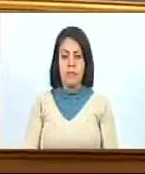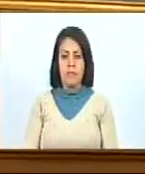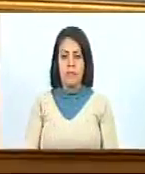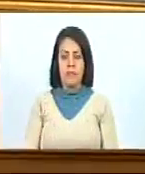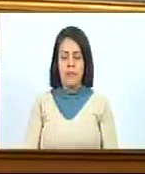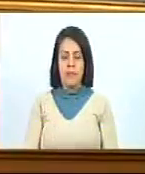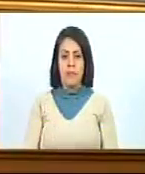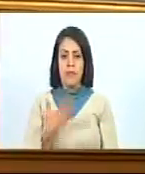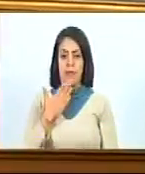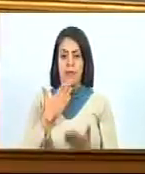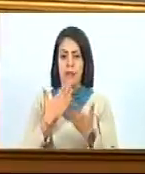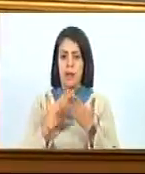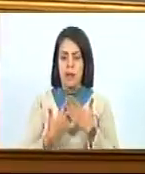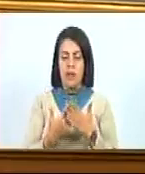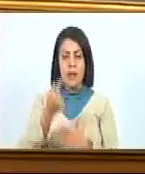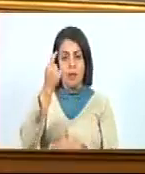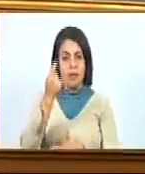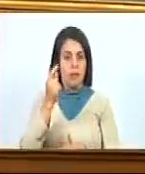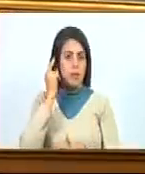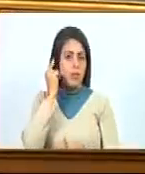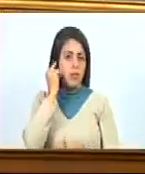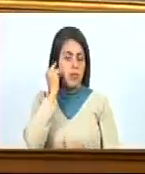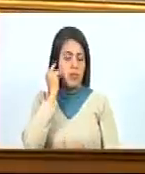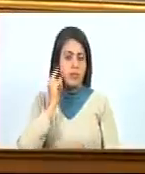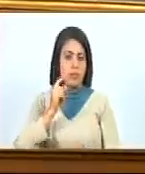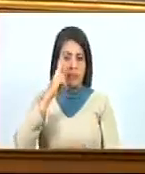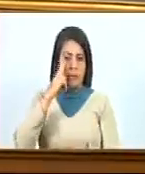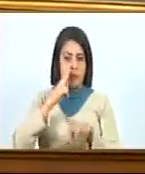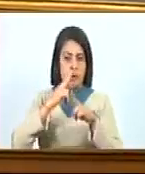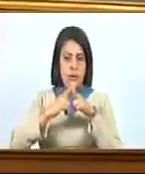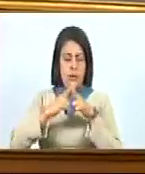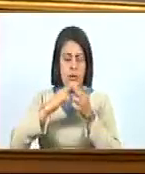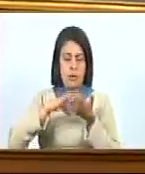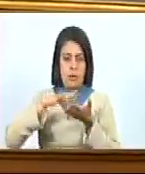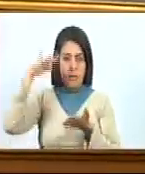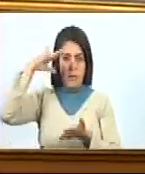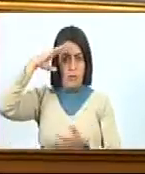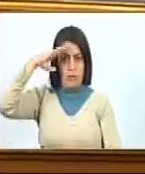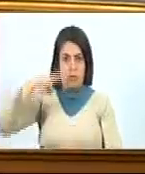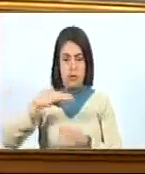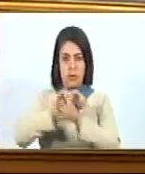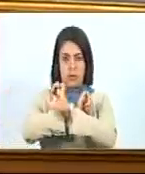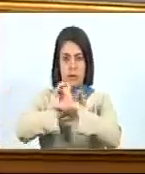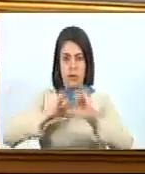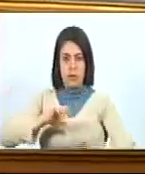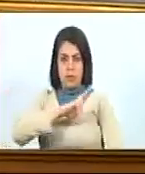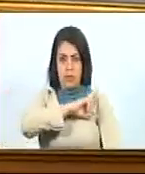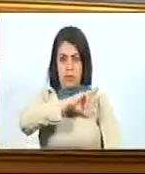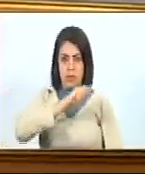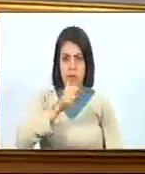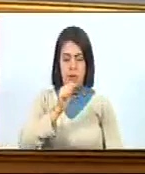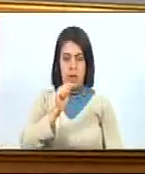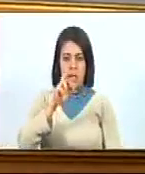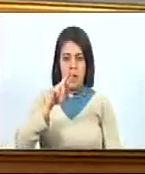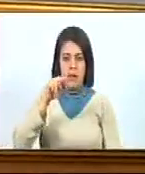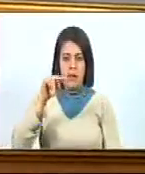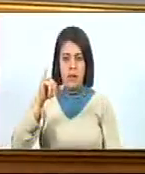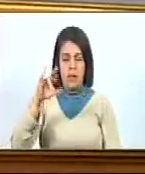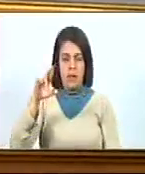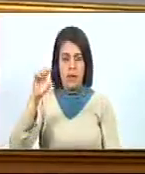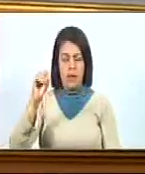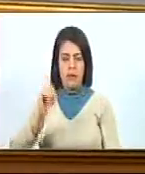Gracias, querida diputada, honor y gloria al general en jefe Jorge Luis García Carneiro,